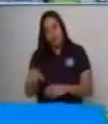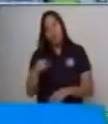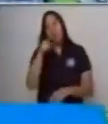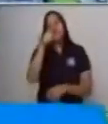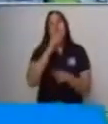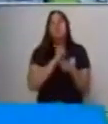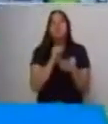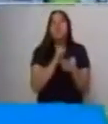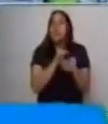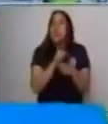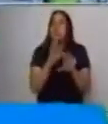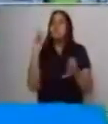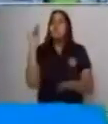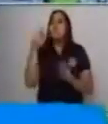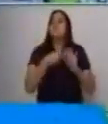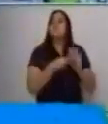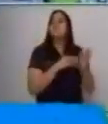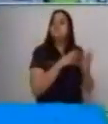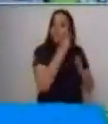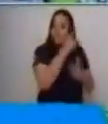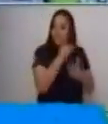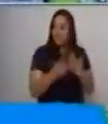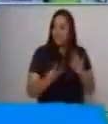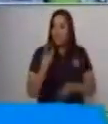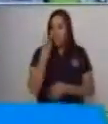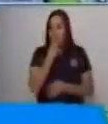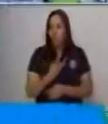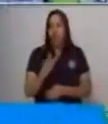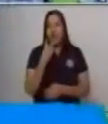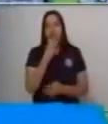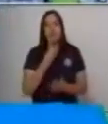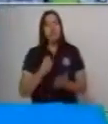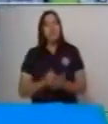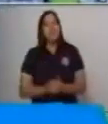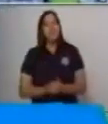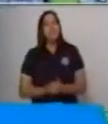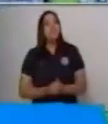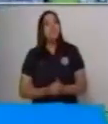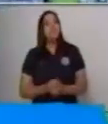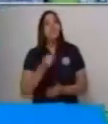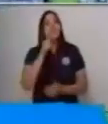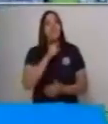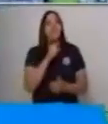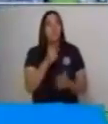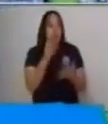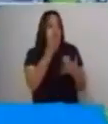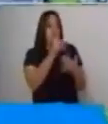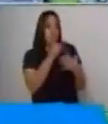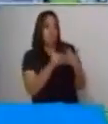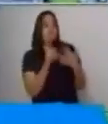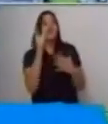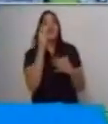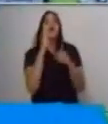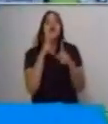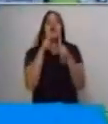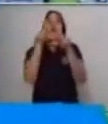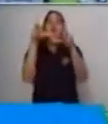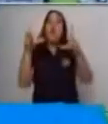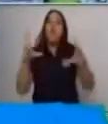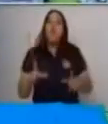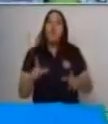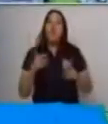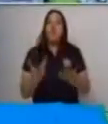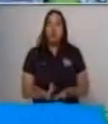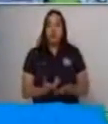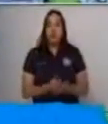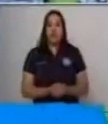practiques qué es la descripción oral. Vamos a describir un lugar. En